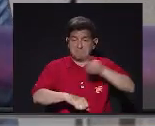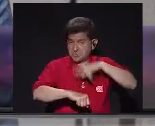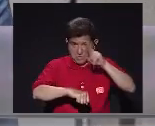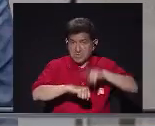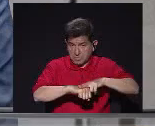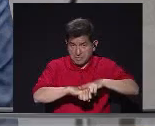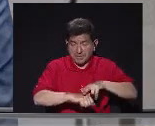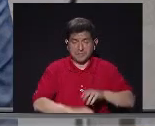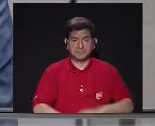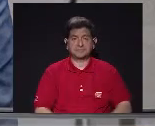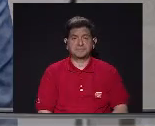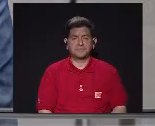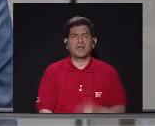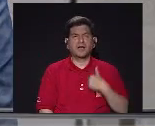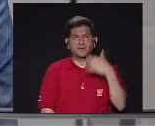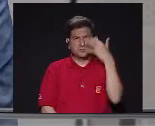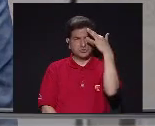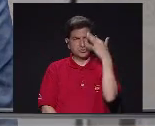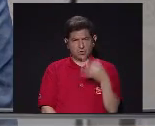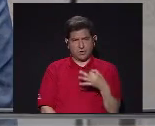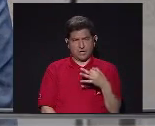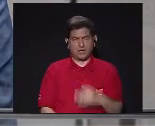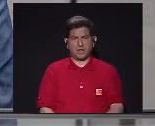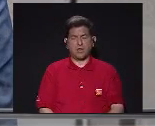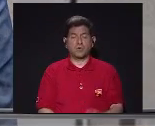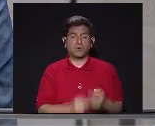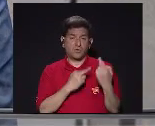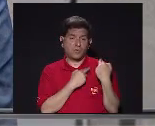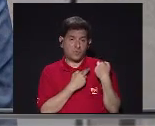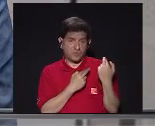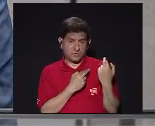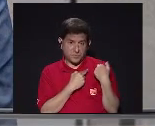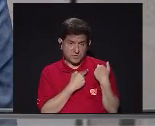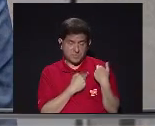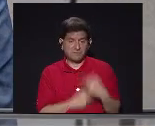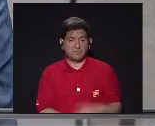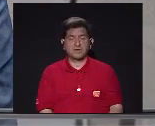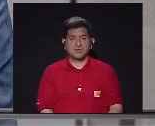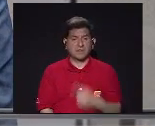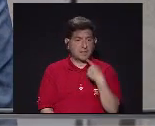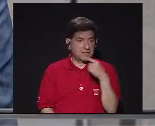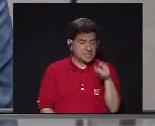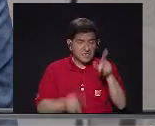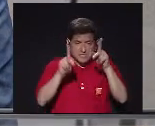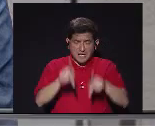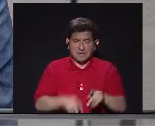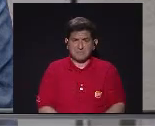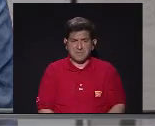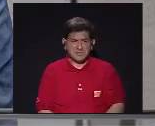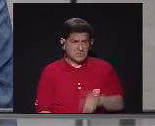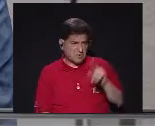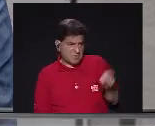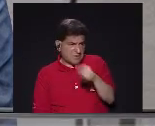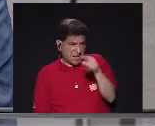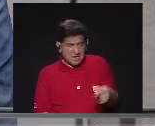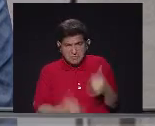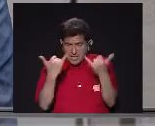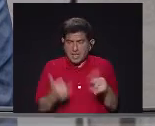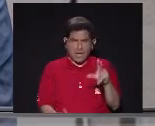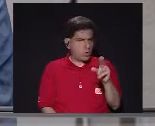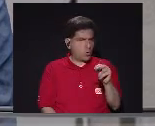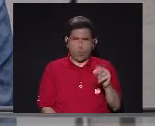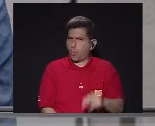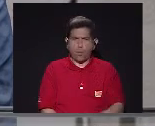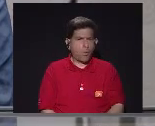misma ¿Verdad? Con los de a pie Entonces yo creo Que también Una responsabilidad De decir No están desahuciados